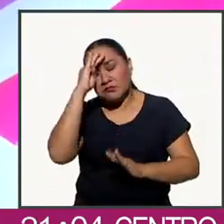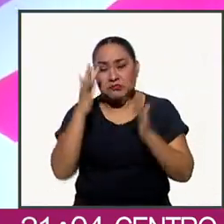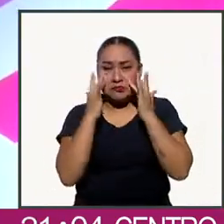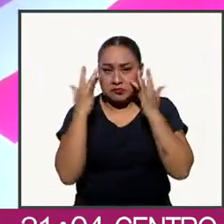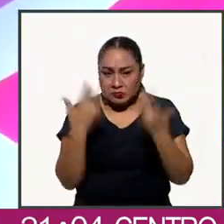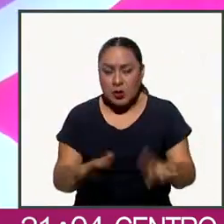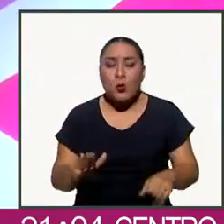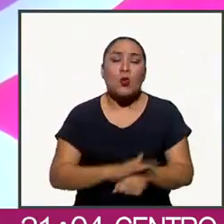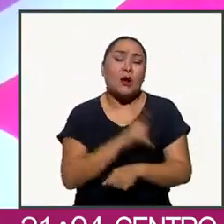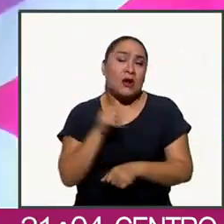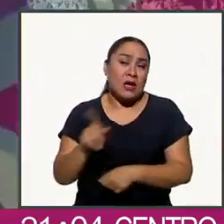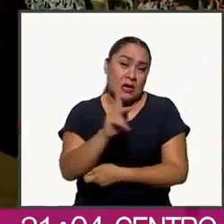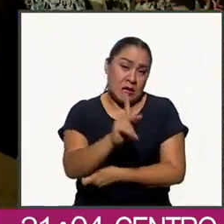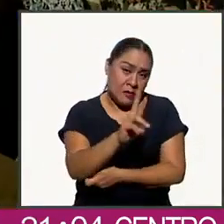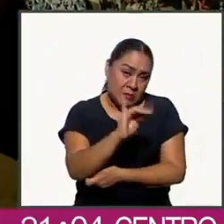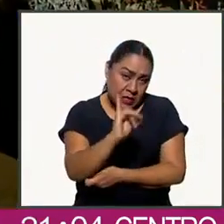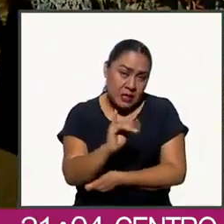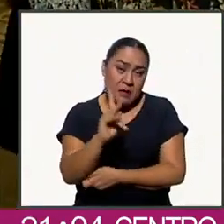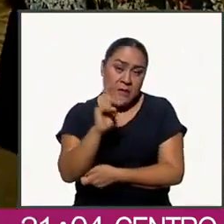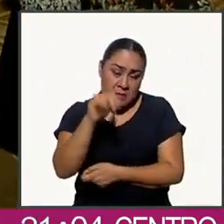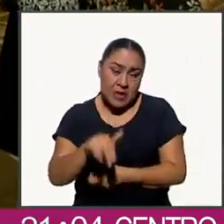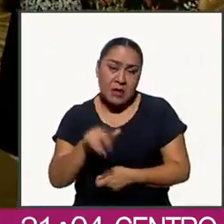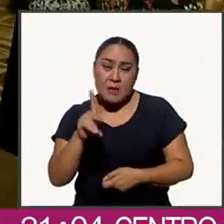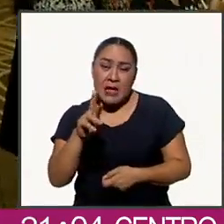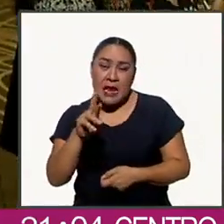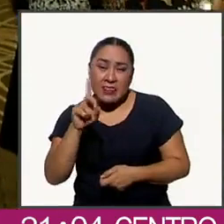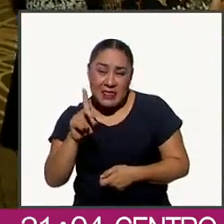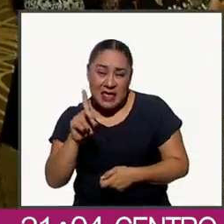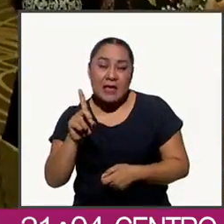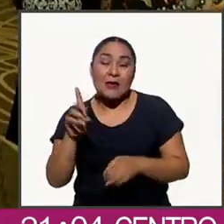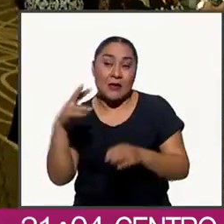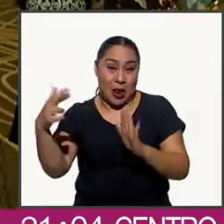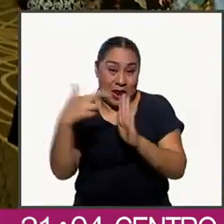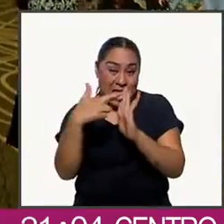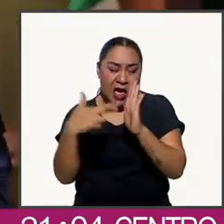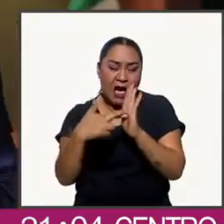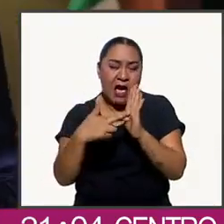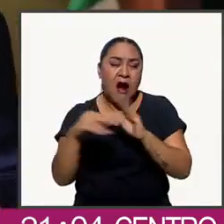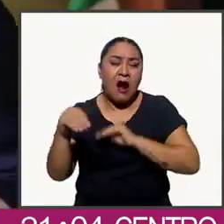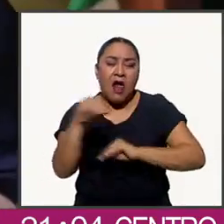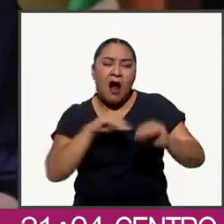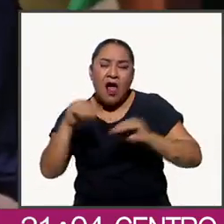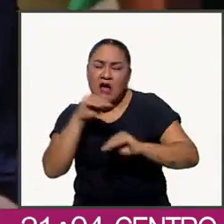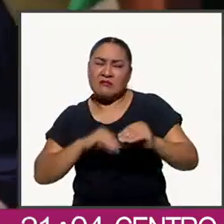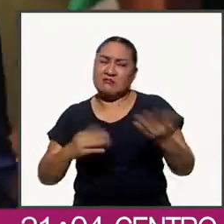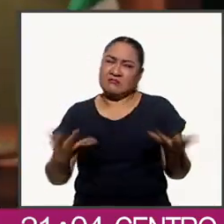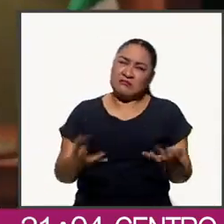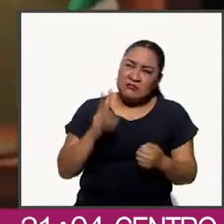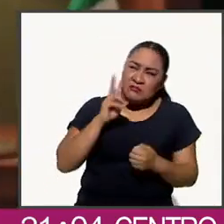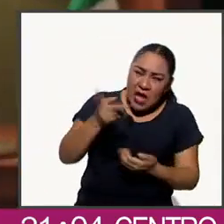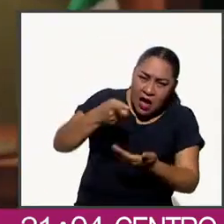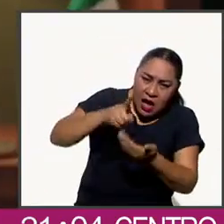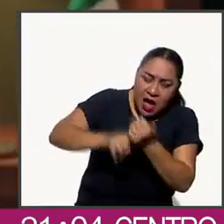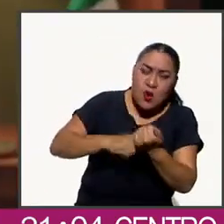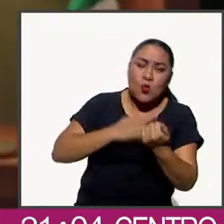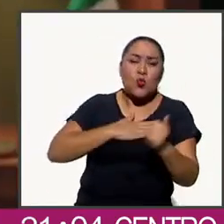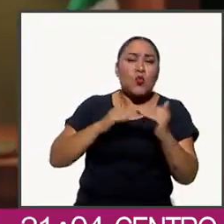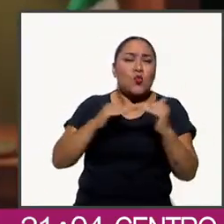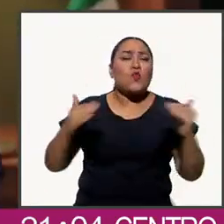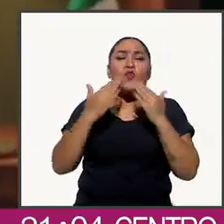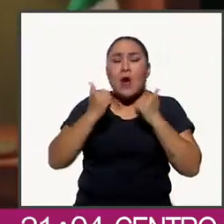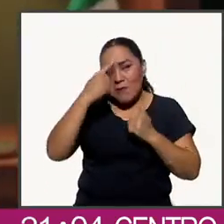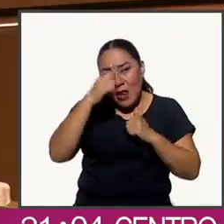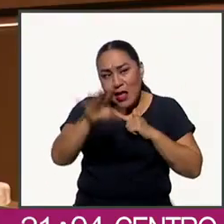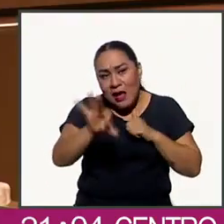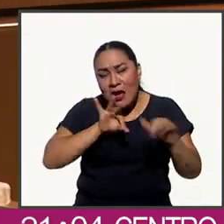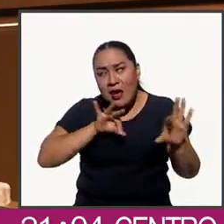luego de que PRI, PAN y PRD cambiaron las reglas del juego. Consideró falta de equidad interna en el proceso de selección,